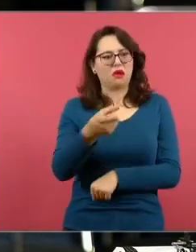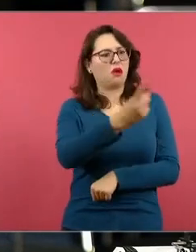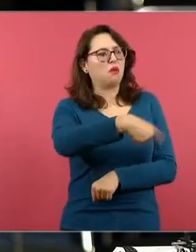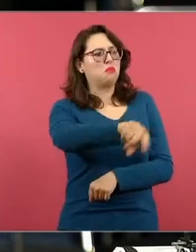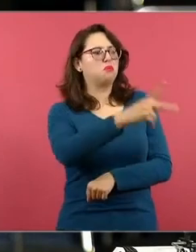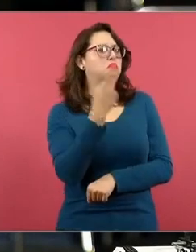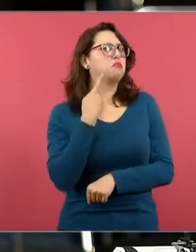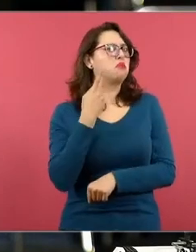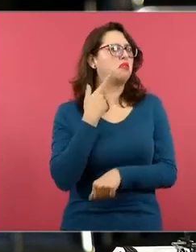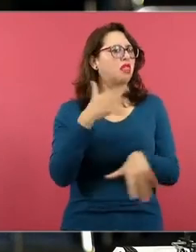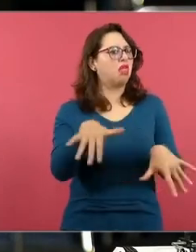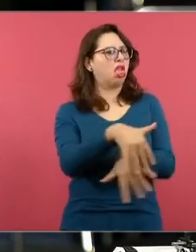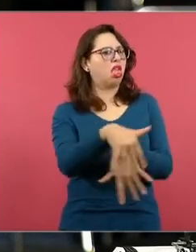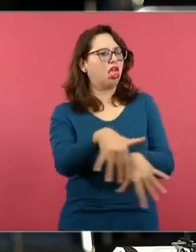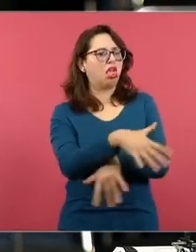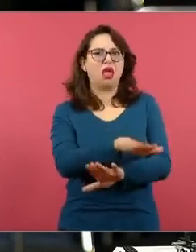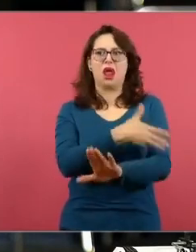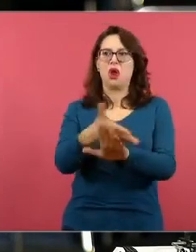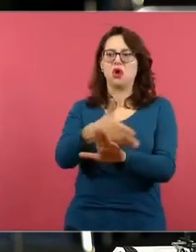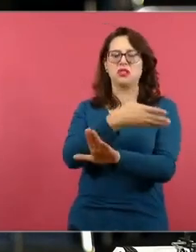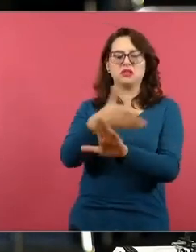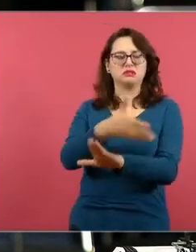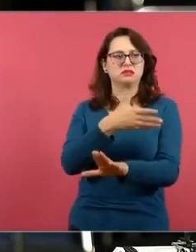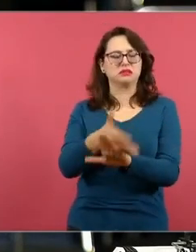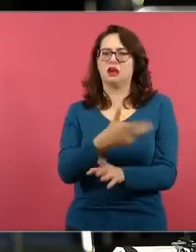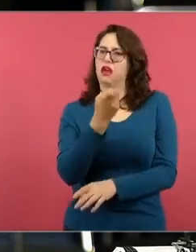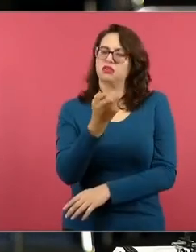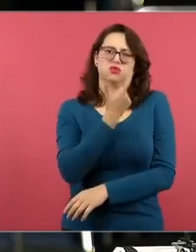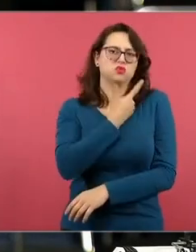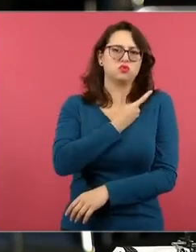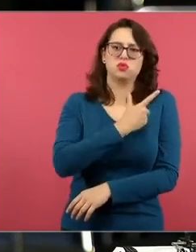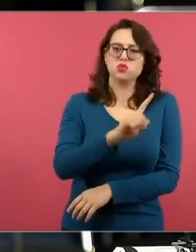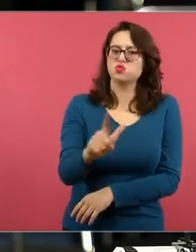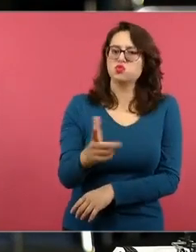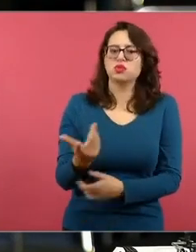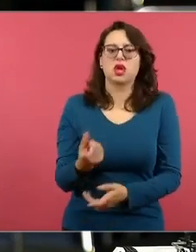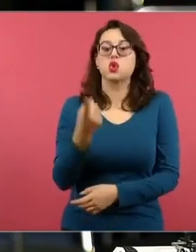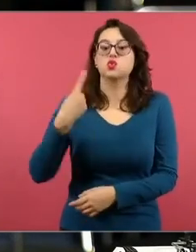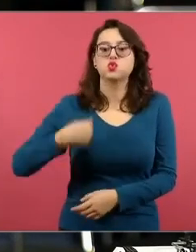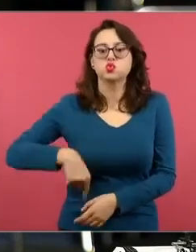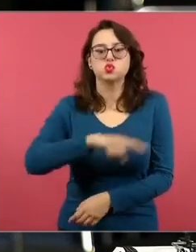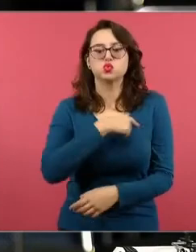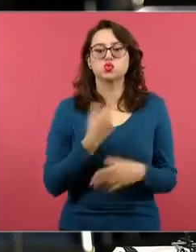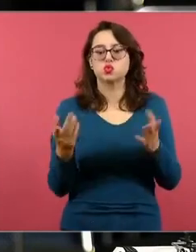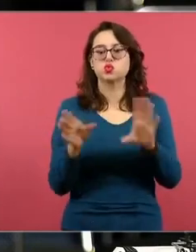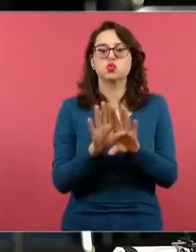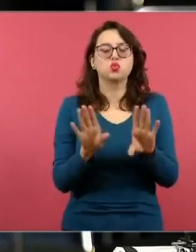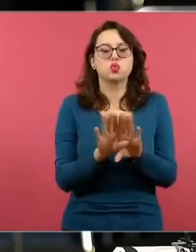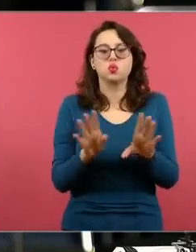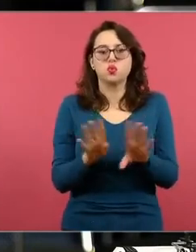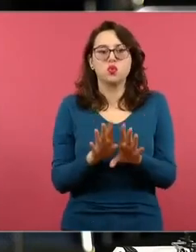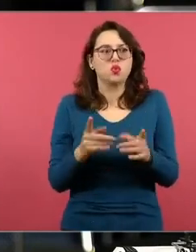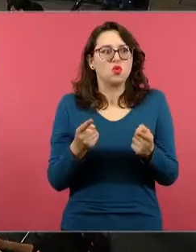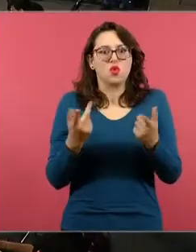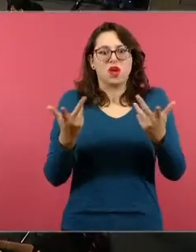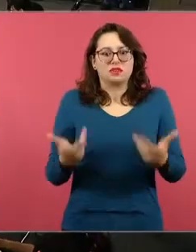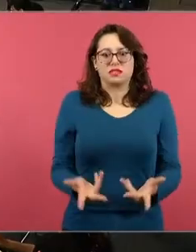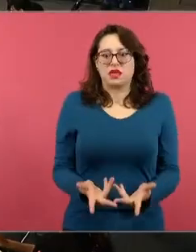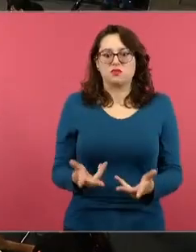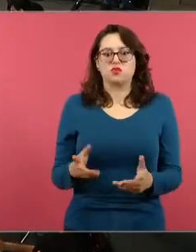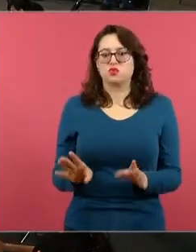politiquera de algún gobernante si cómo los padres podrían tener estos conocimientos o